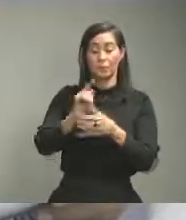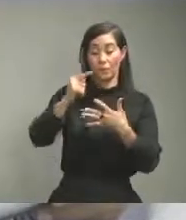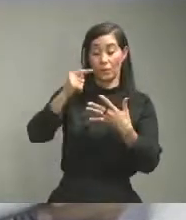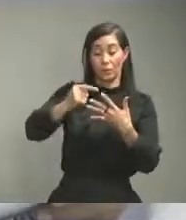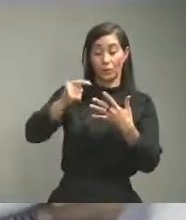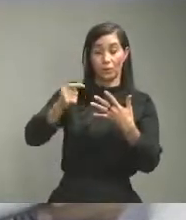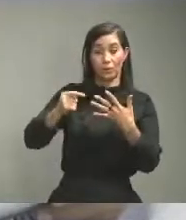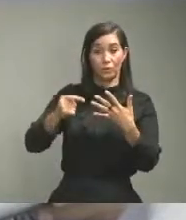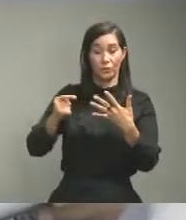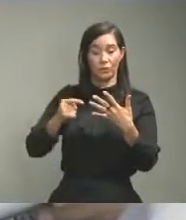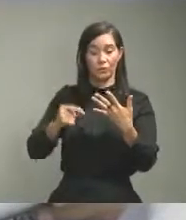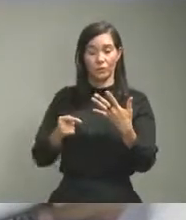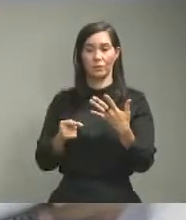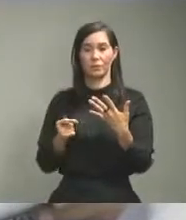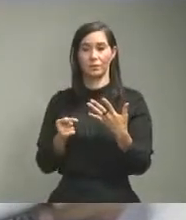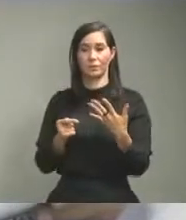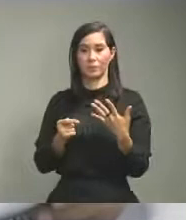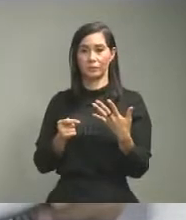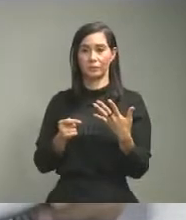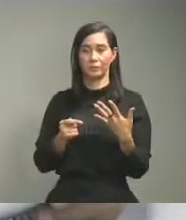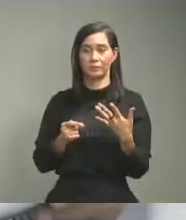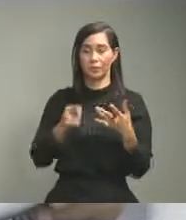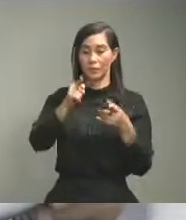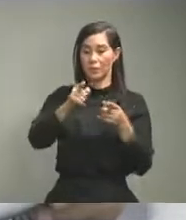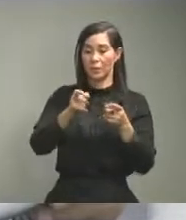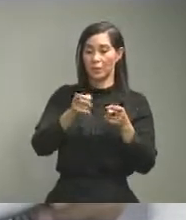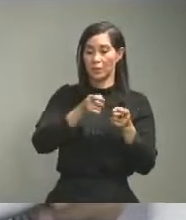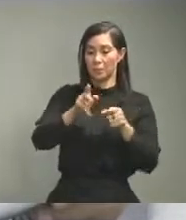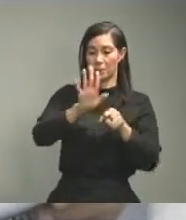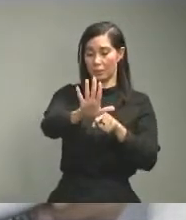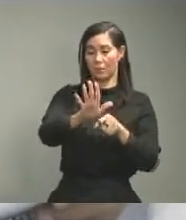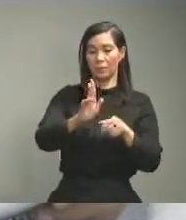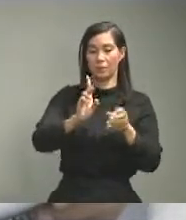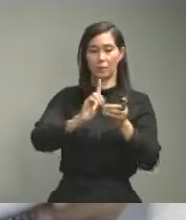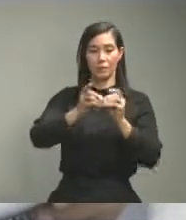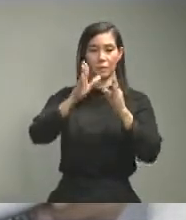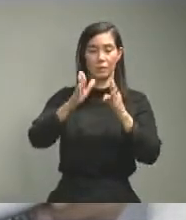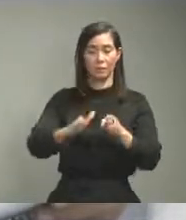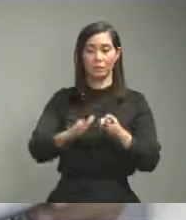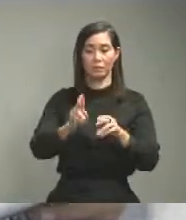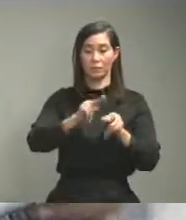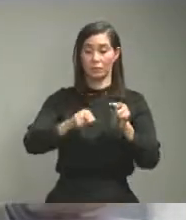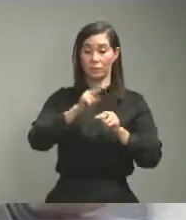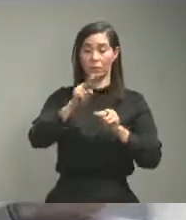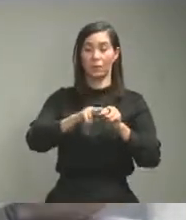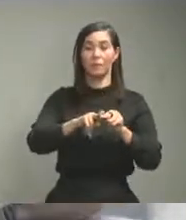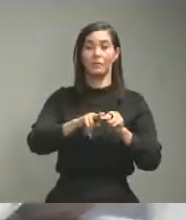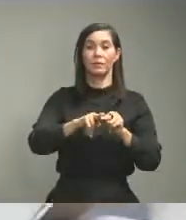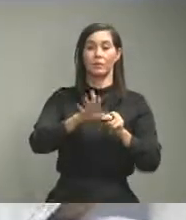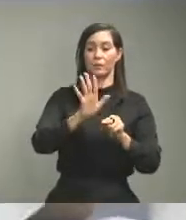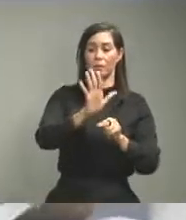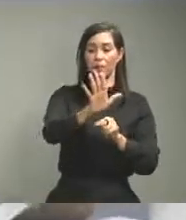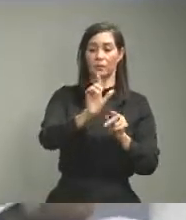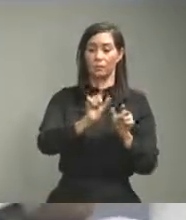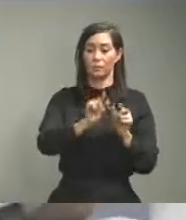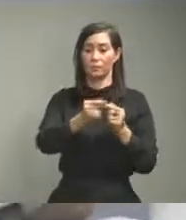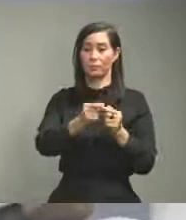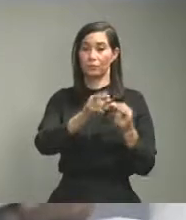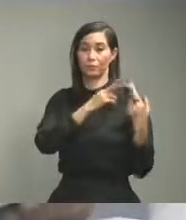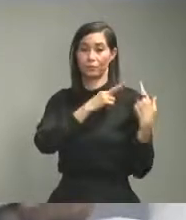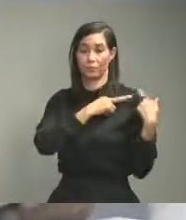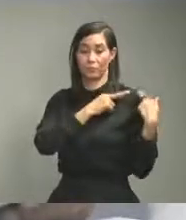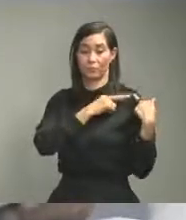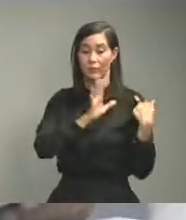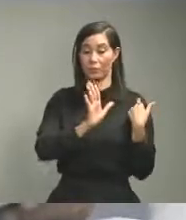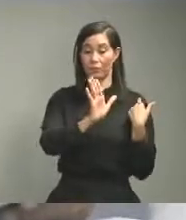específicos se manejan en la dirección nacional de epidemiología la dirección de